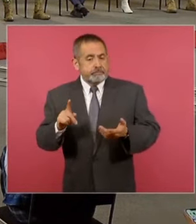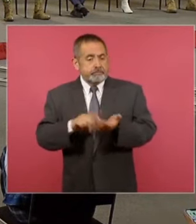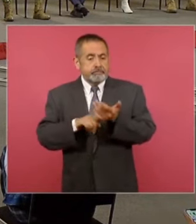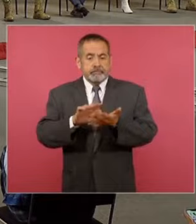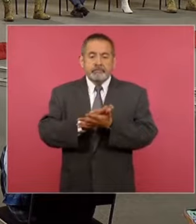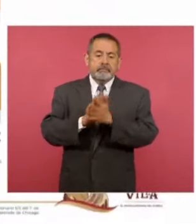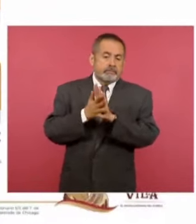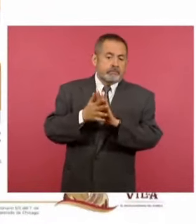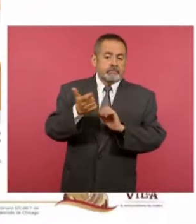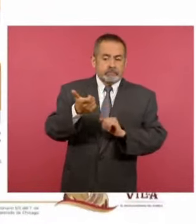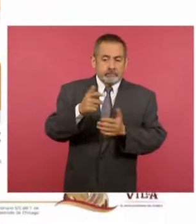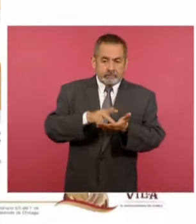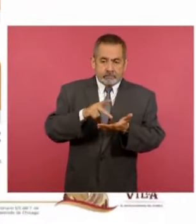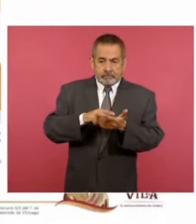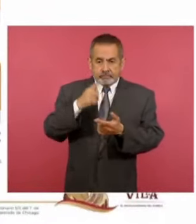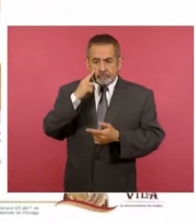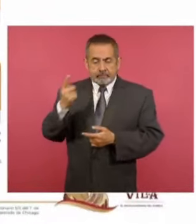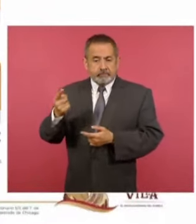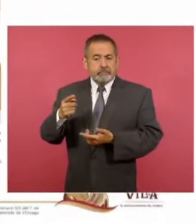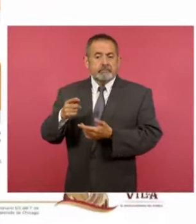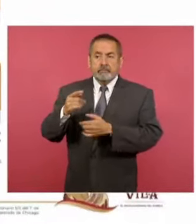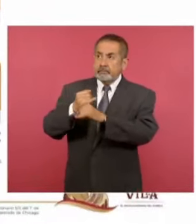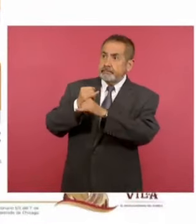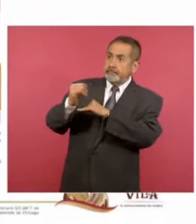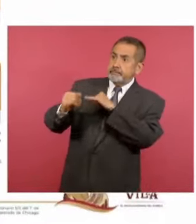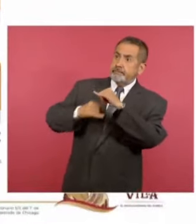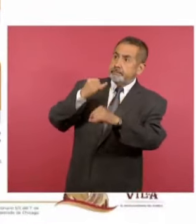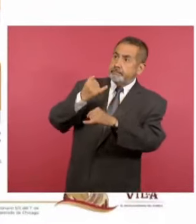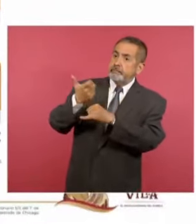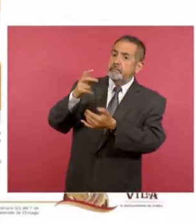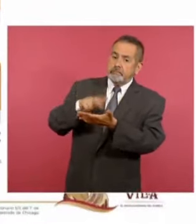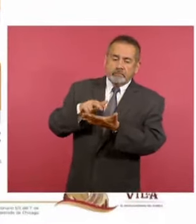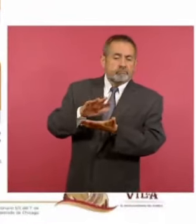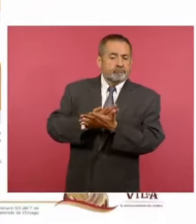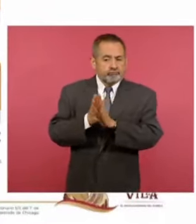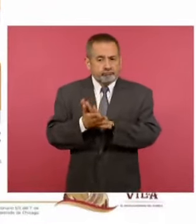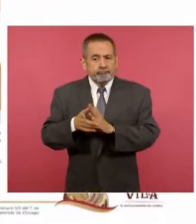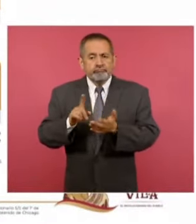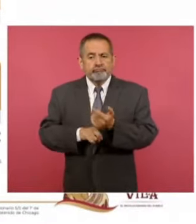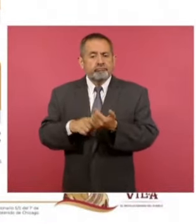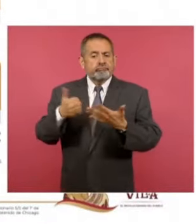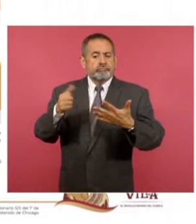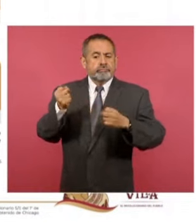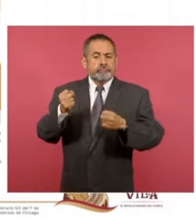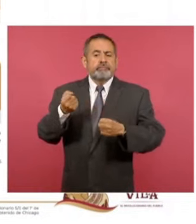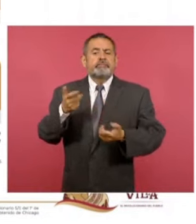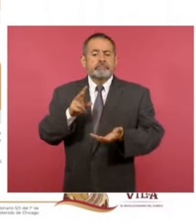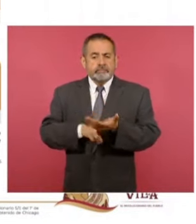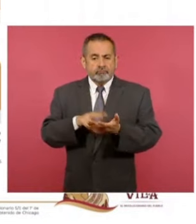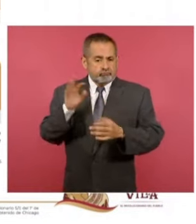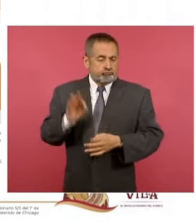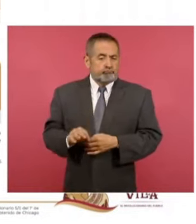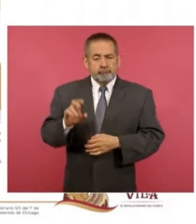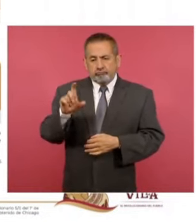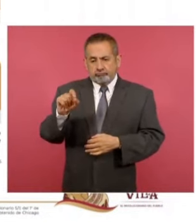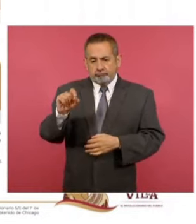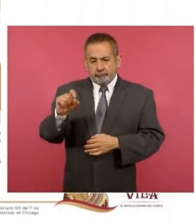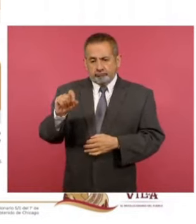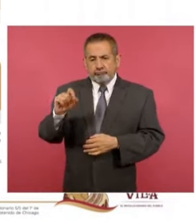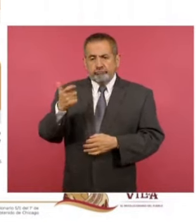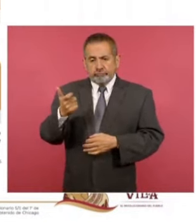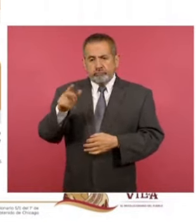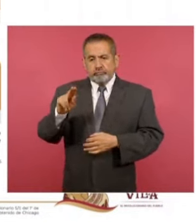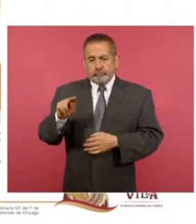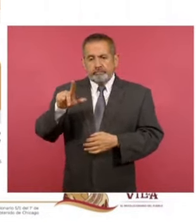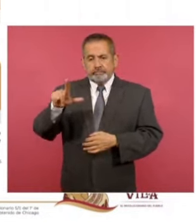pesos y a kilos, el precio internacional del gas con corte el 6 de septiembre sería de 20 pesos con 87